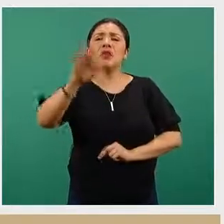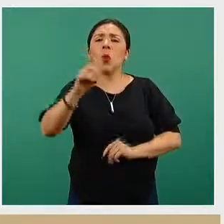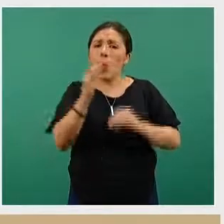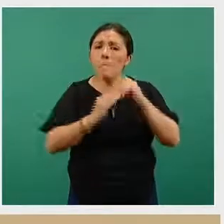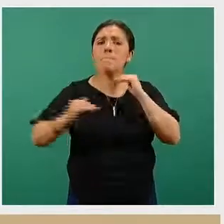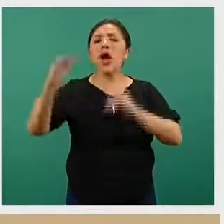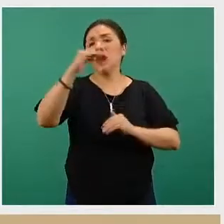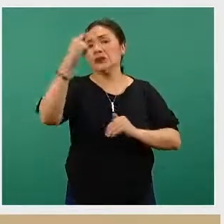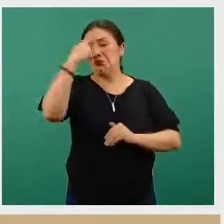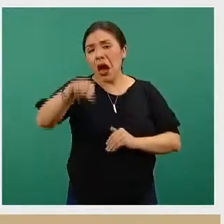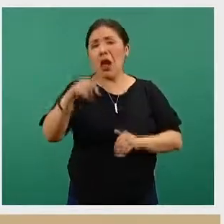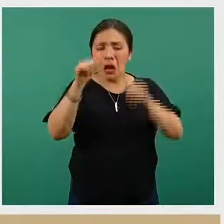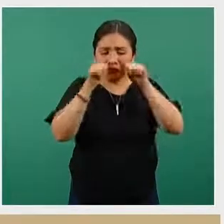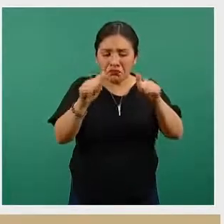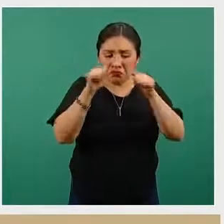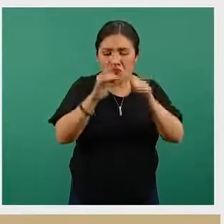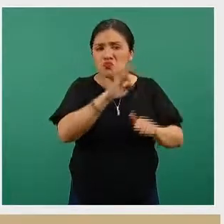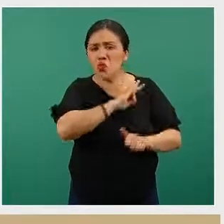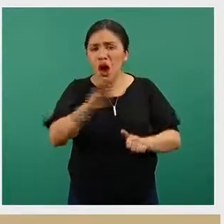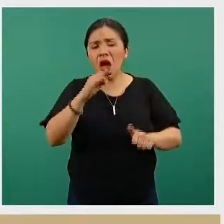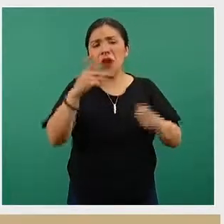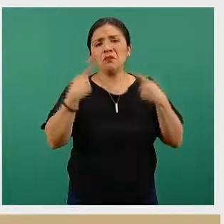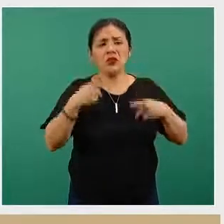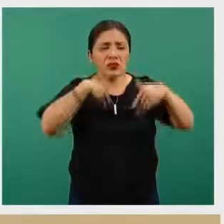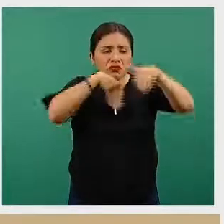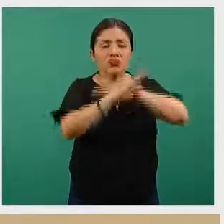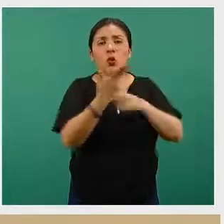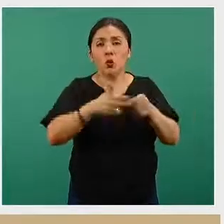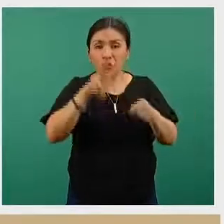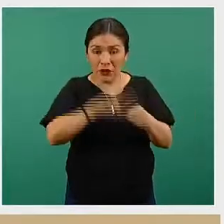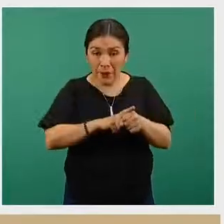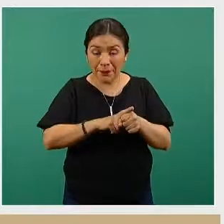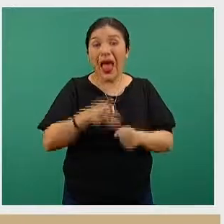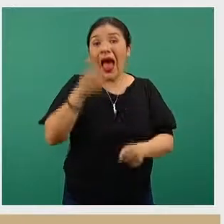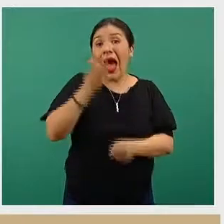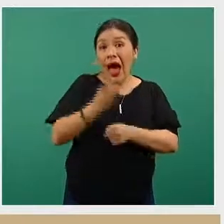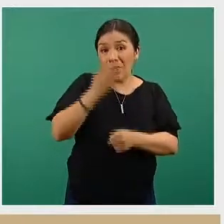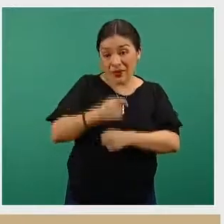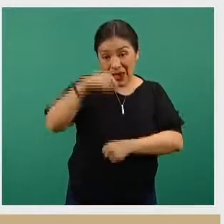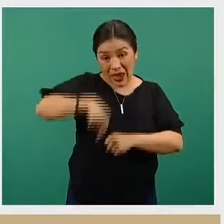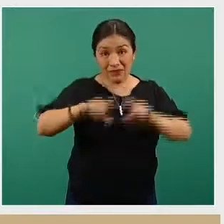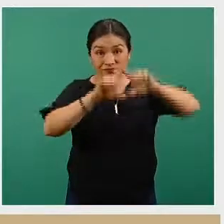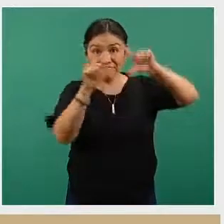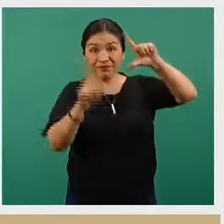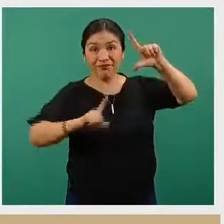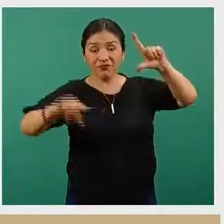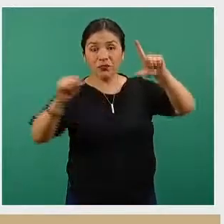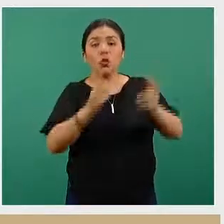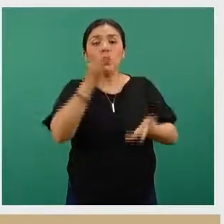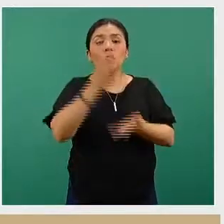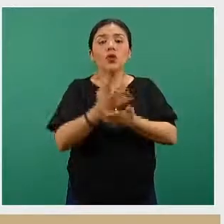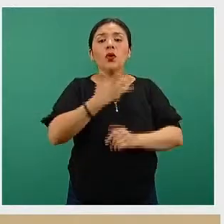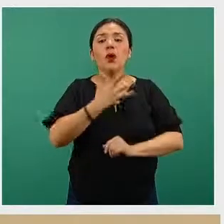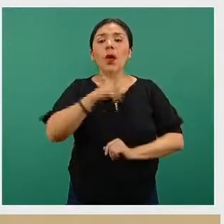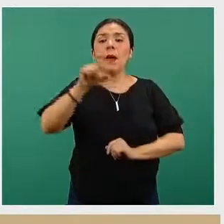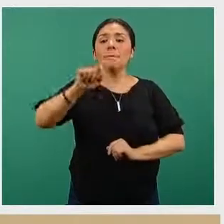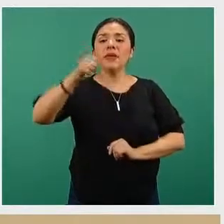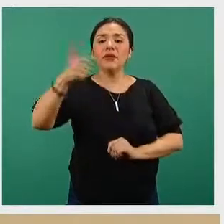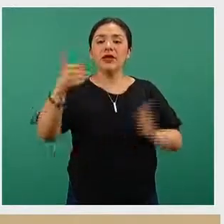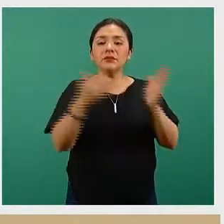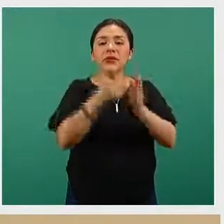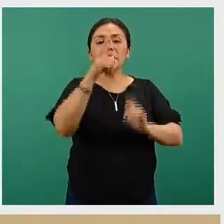requerimiento de hospitalización. Actualmente en el país traemos 26 mil